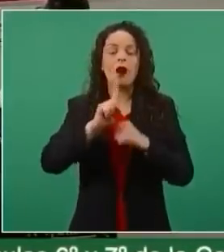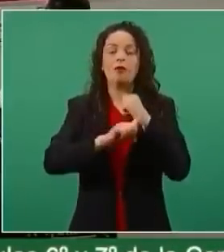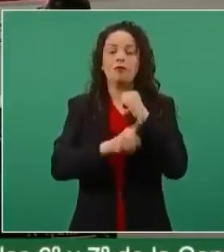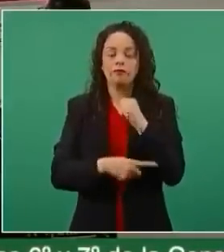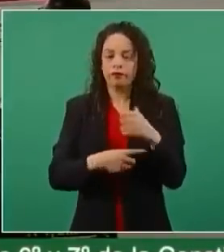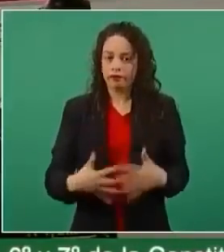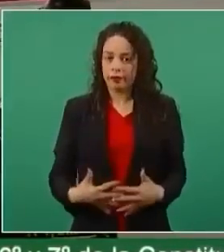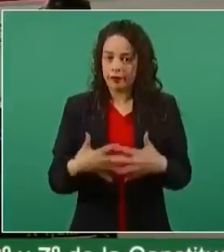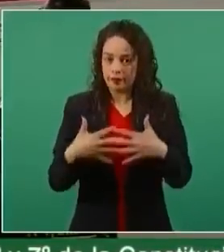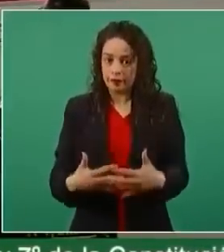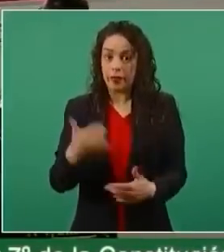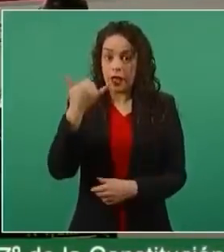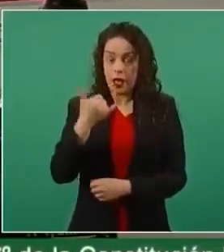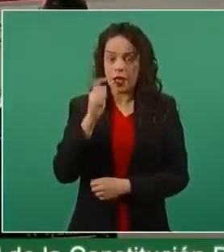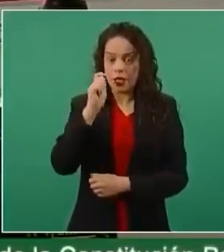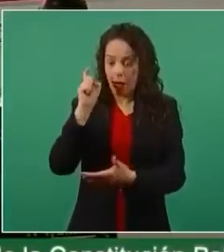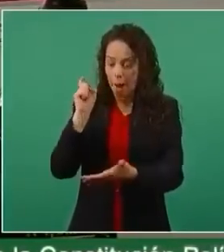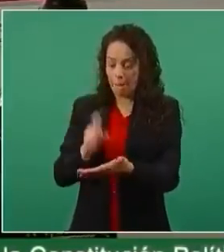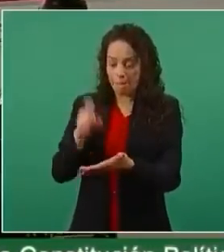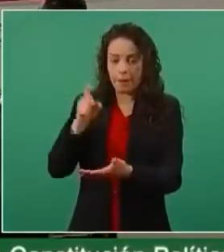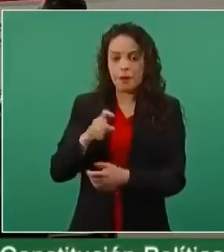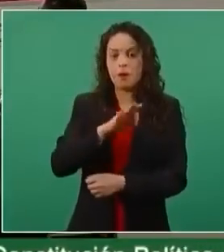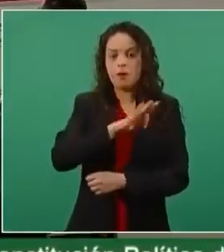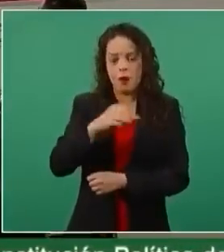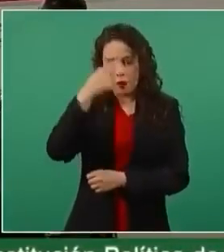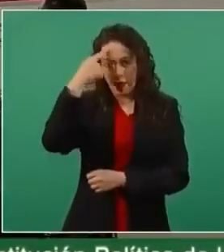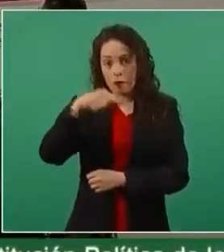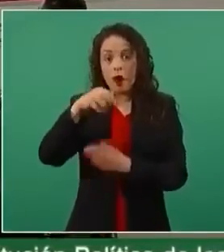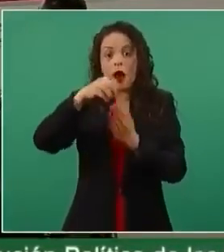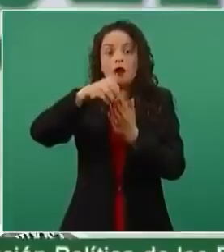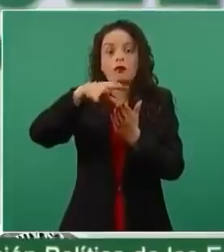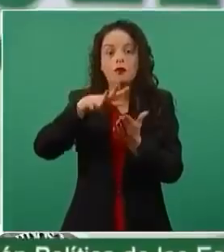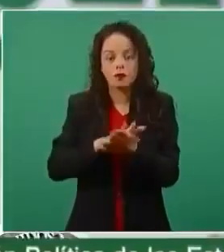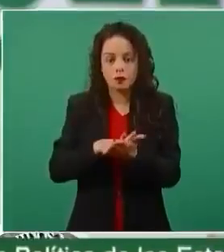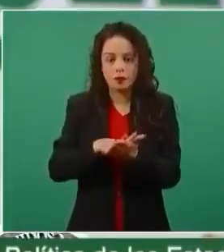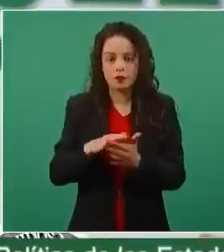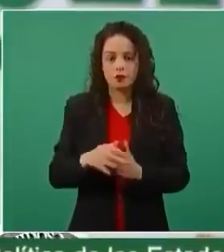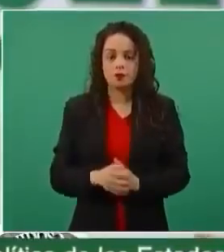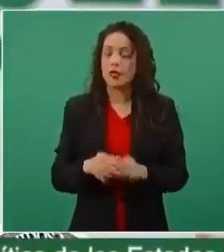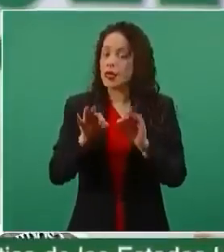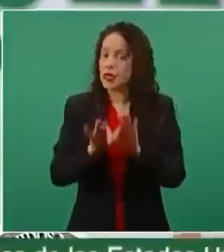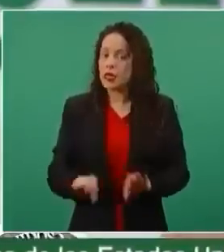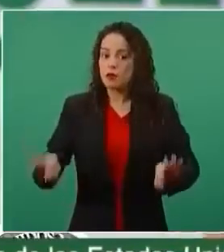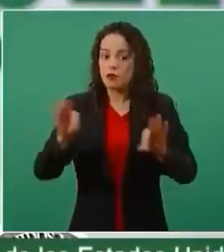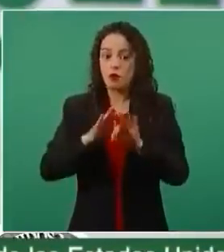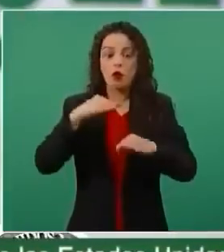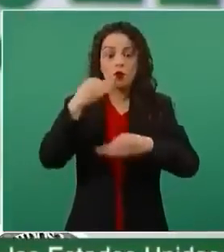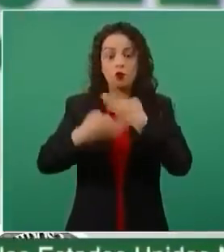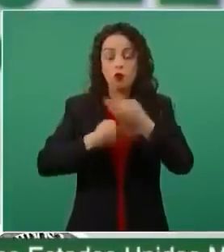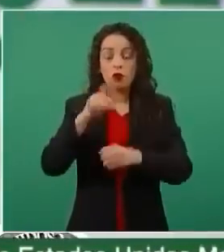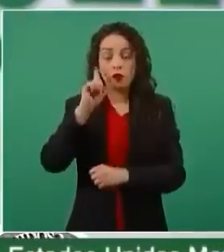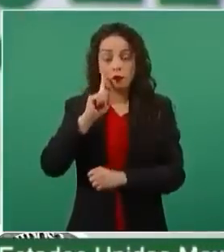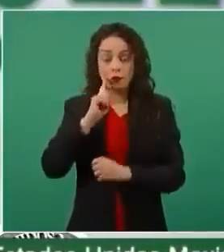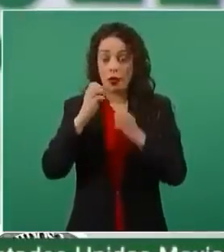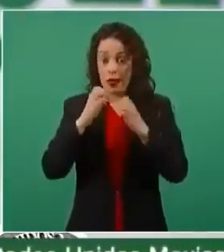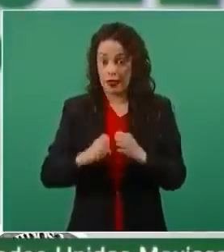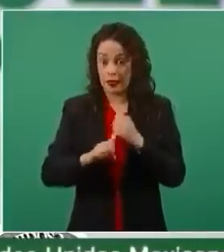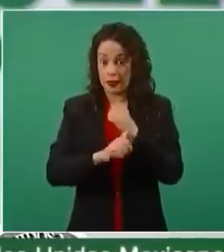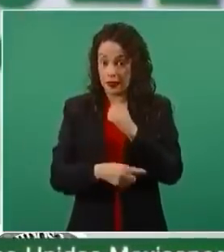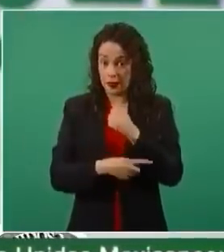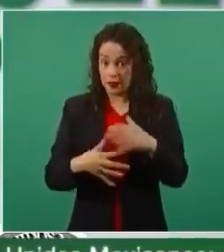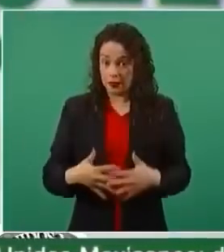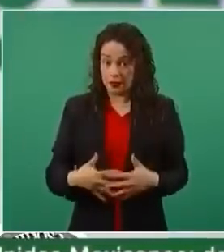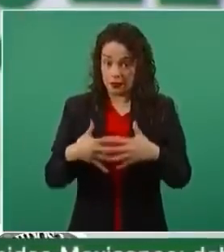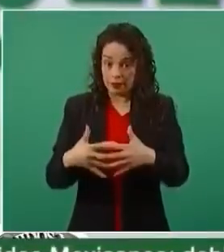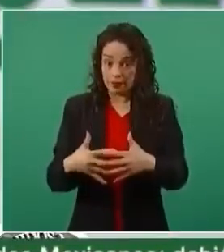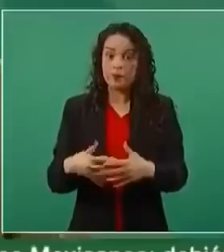la liga directa para el preregistro. Muy importante que toda mujer embarazada debe esperar también cuando llegan